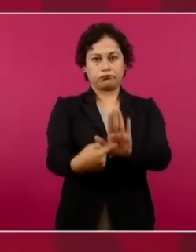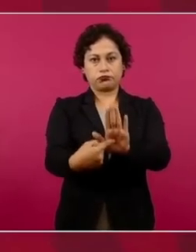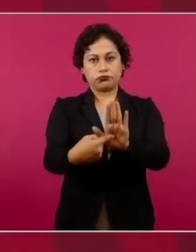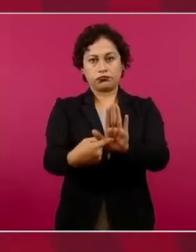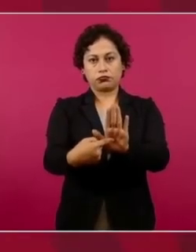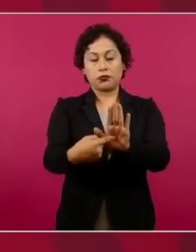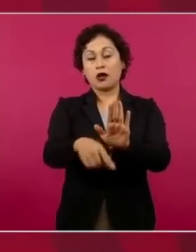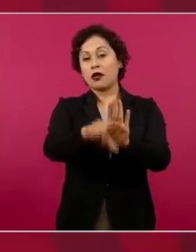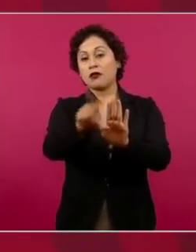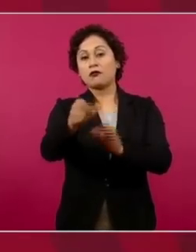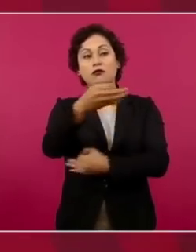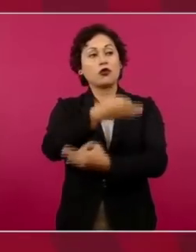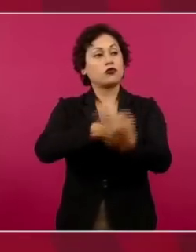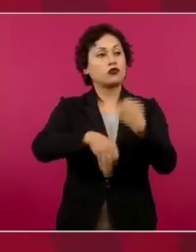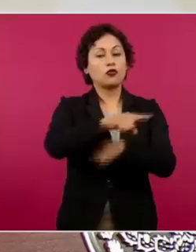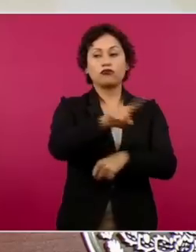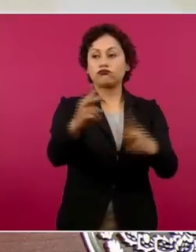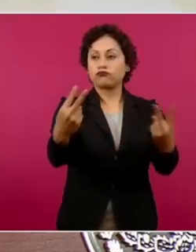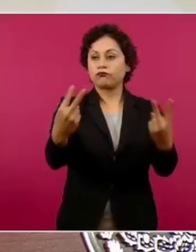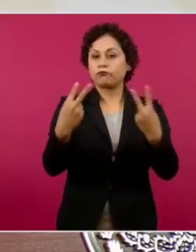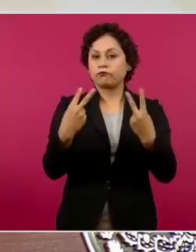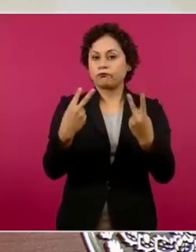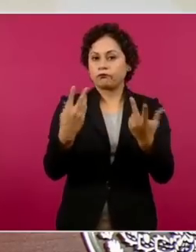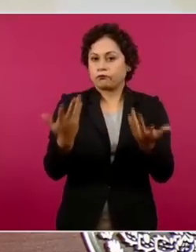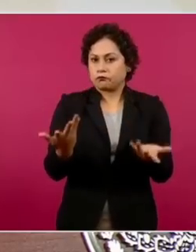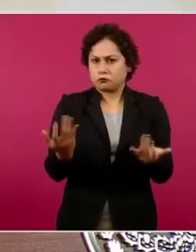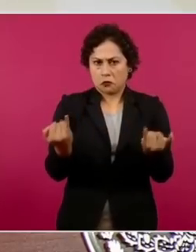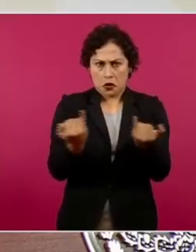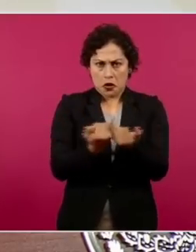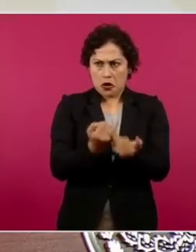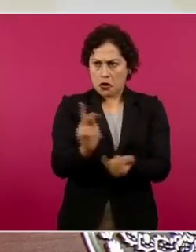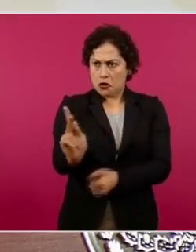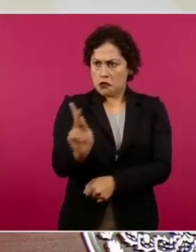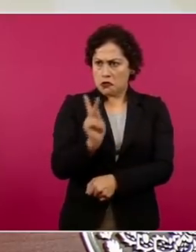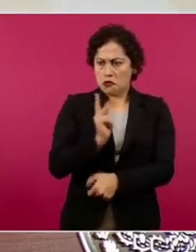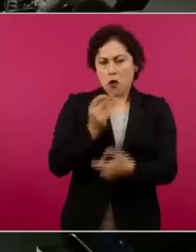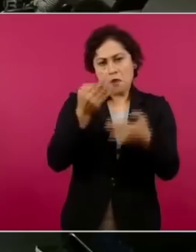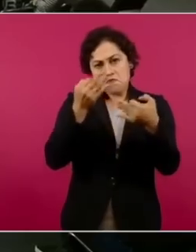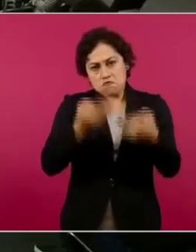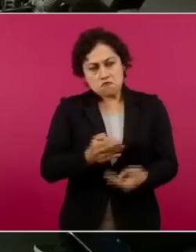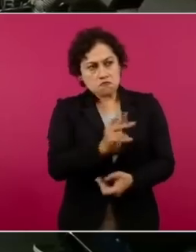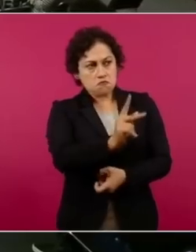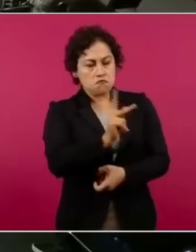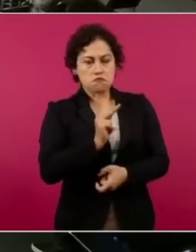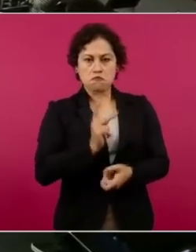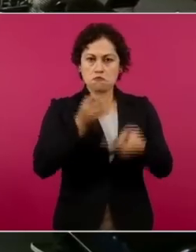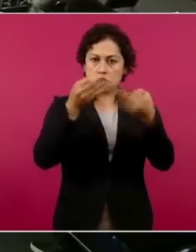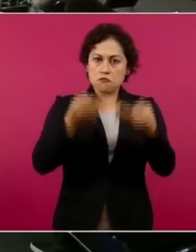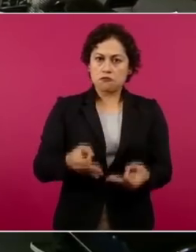actuemos con rectitud y haya